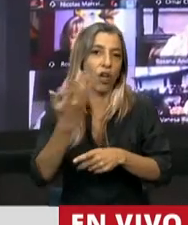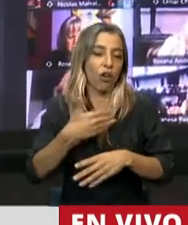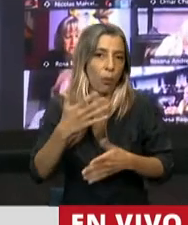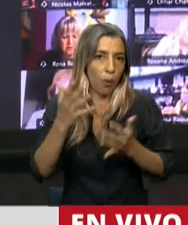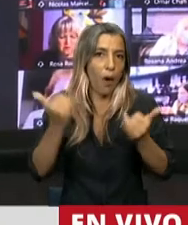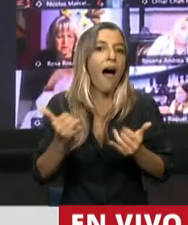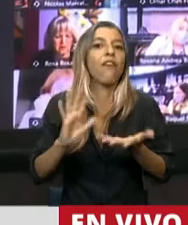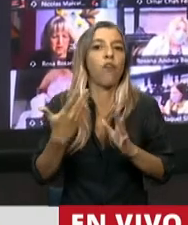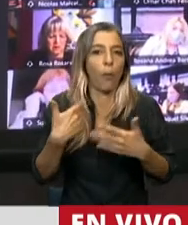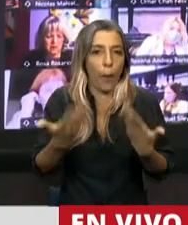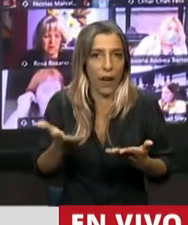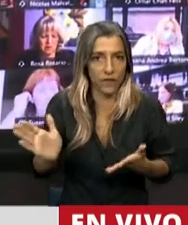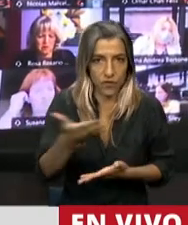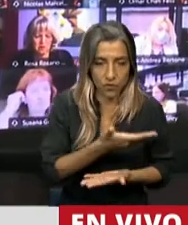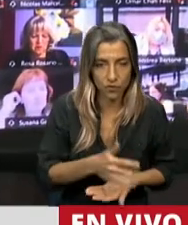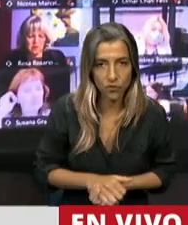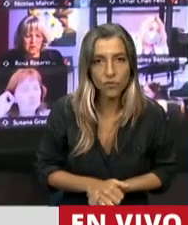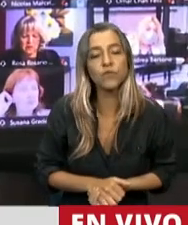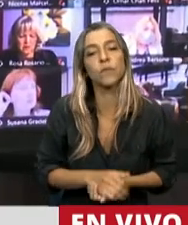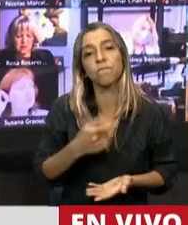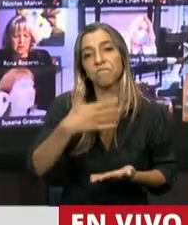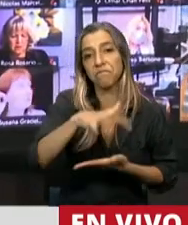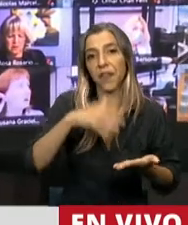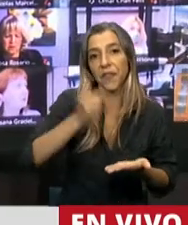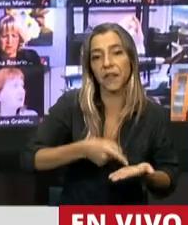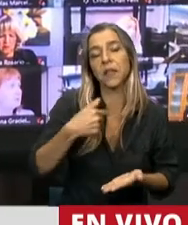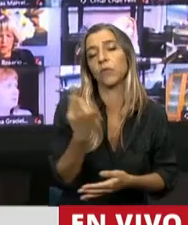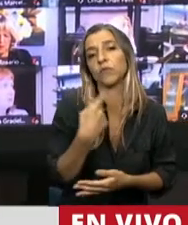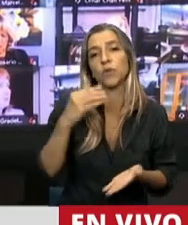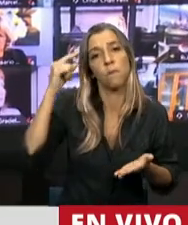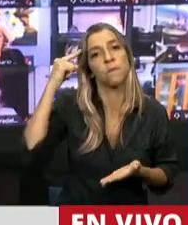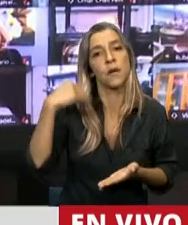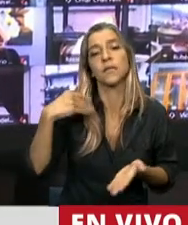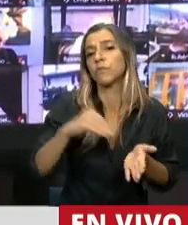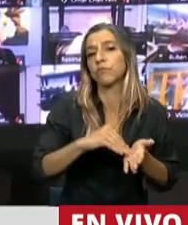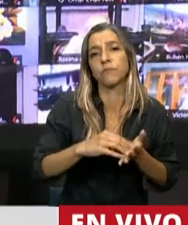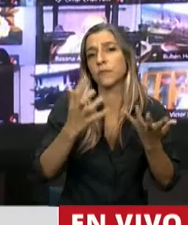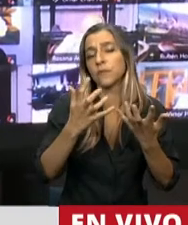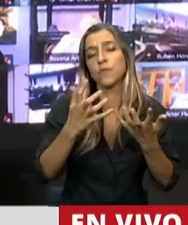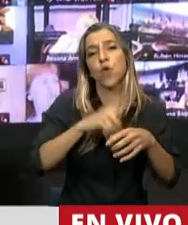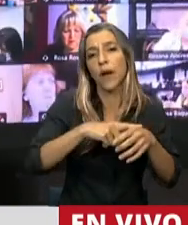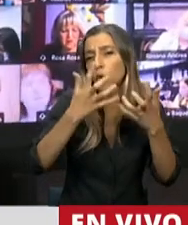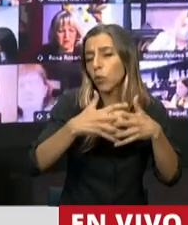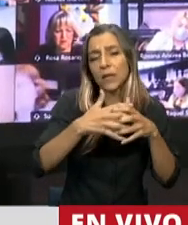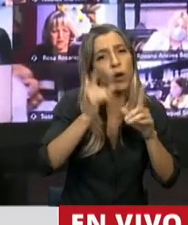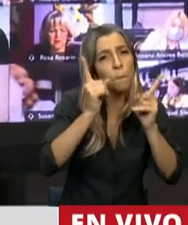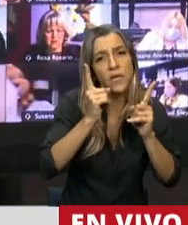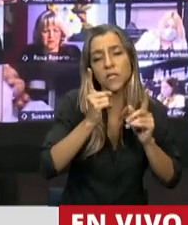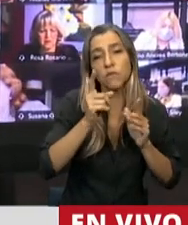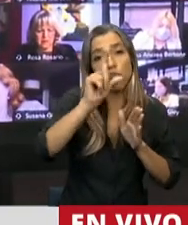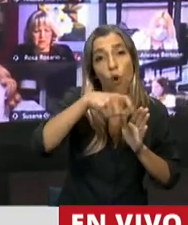El dictamen que tratamos establece la obligación de acreditar en forma inmediata el monto de las compras realizadas con la gesta de crédito.